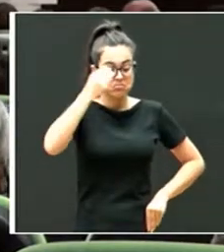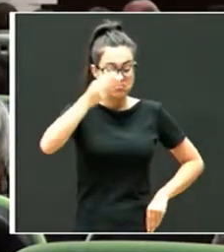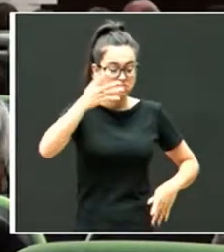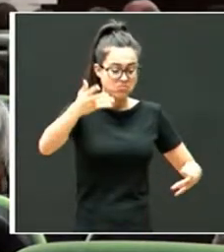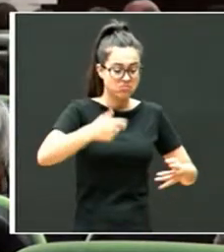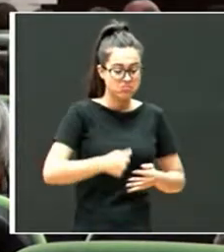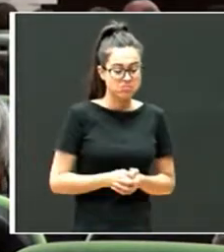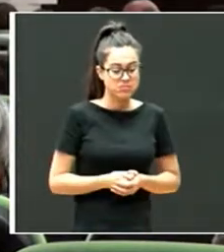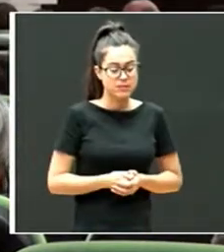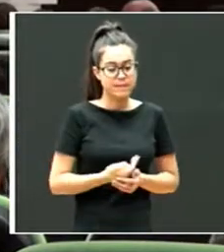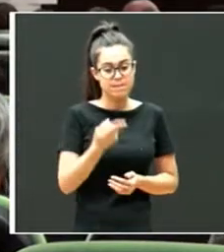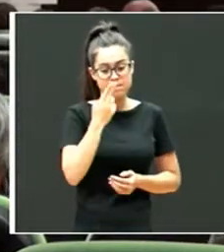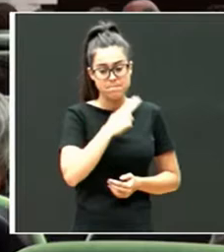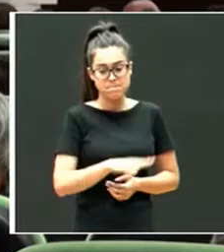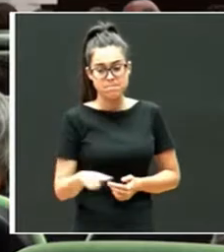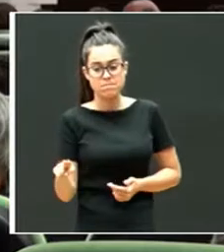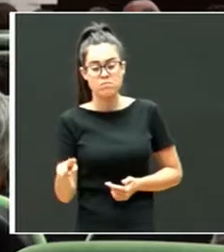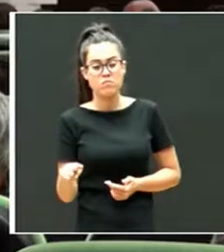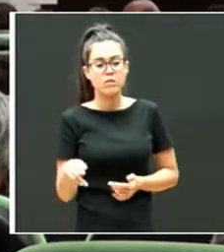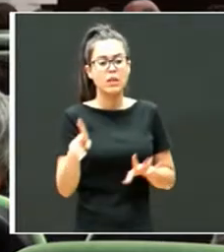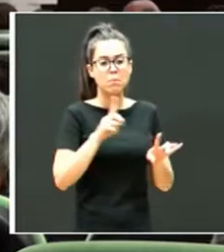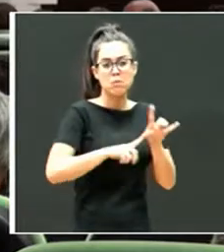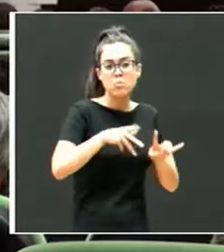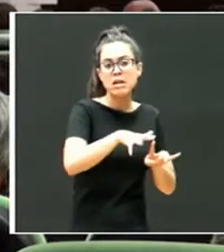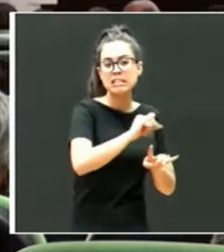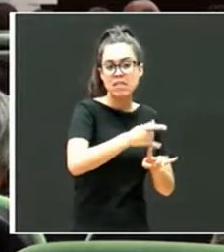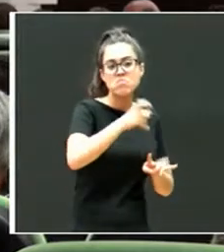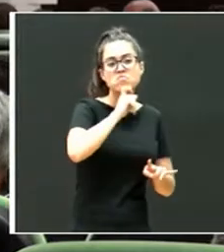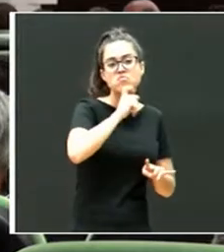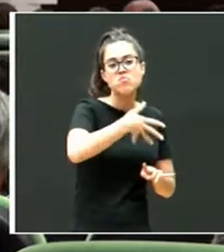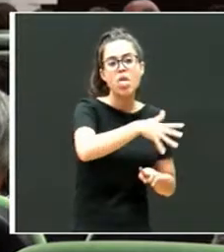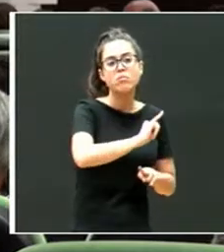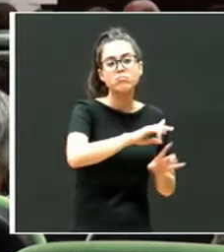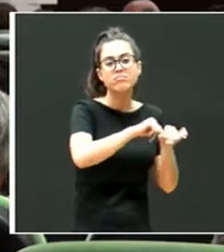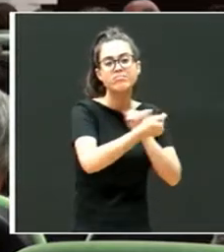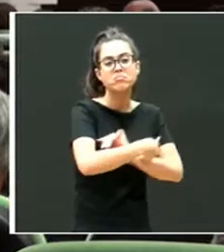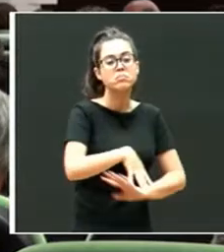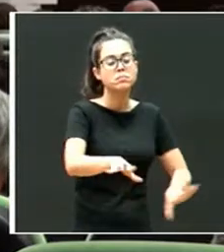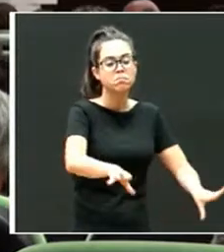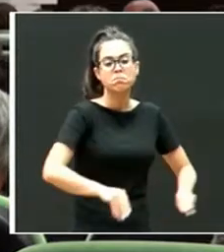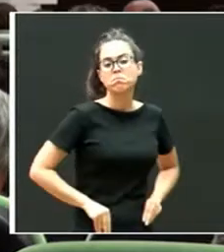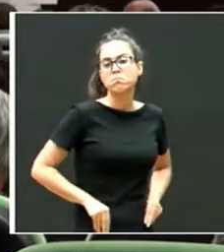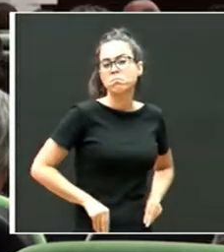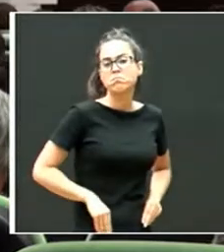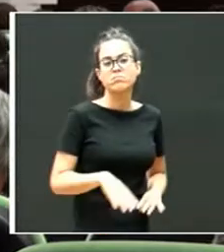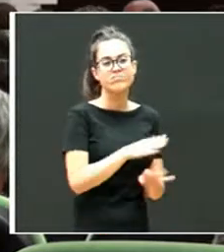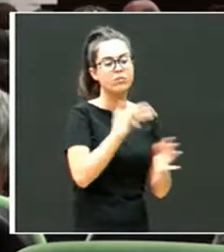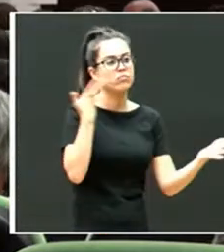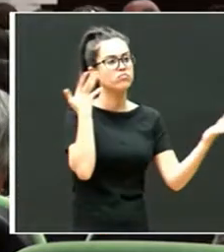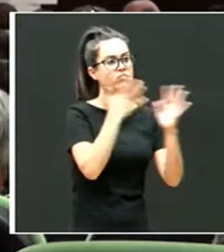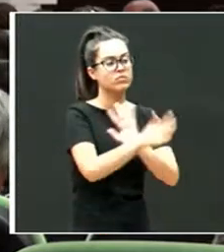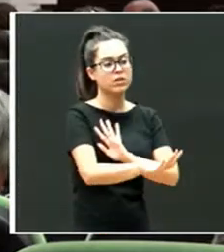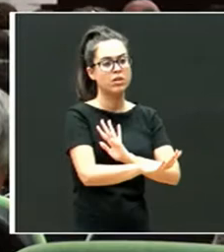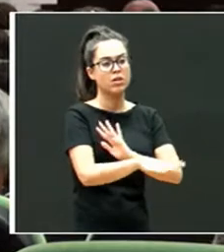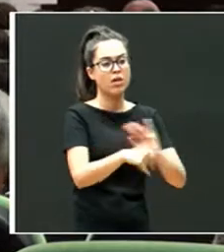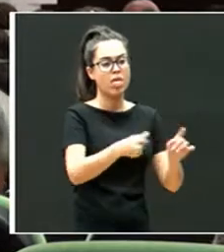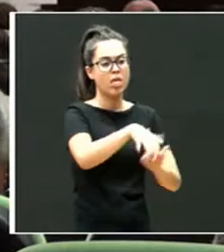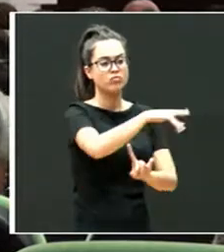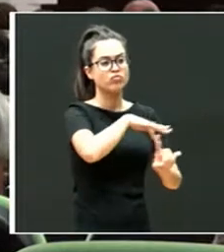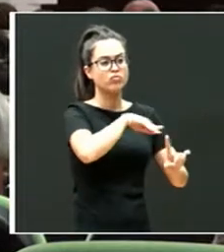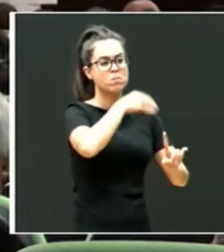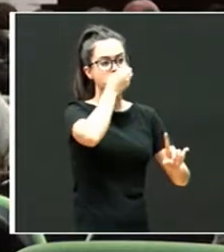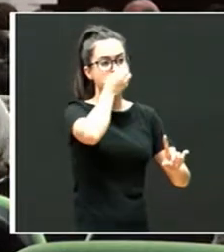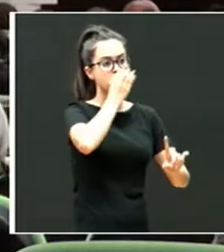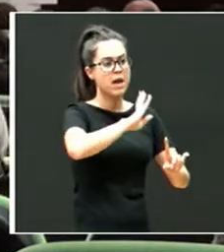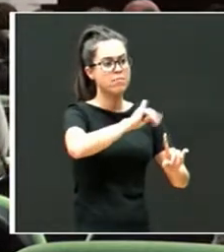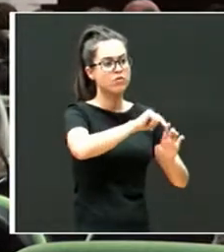por mucho que un niño hubiera tenido problemas, tuviera dificultades, pues en el momento que se la adoptaba y ya iba a estar en un entorno de cuidados adecuados y